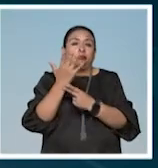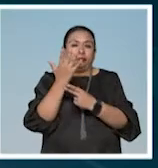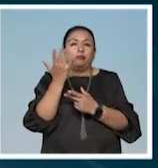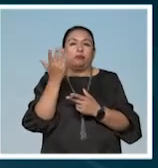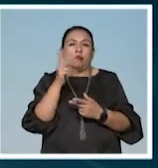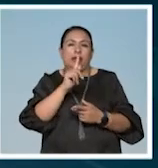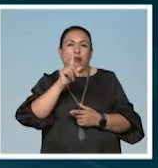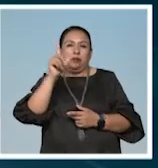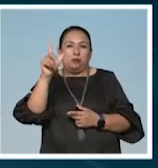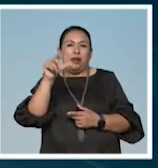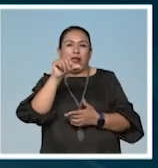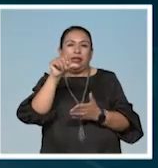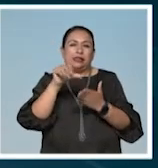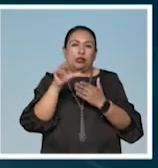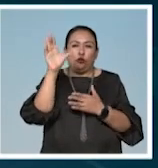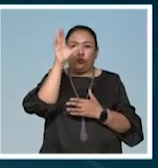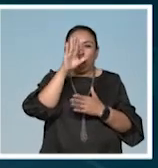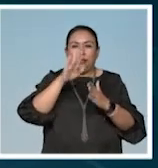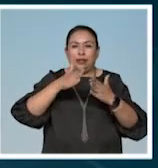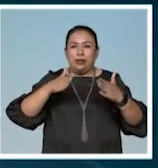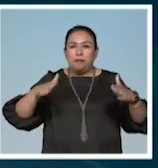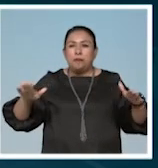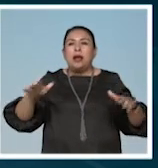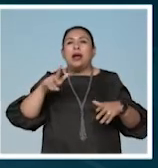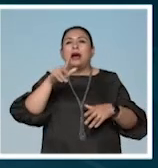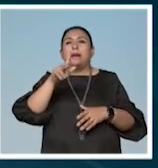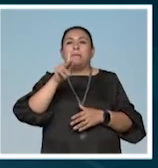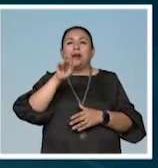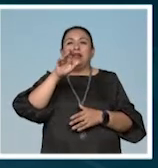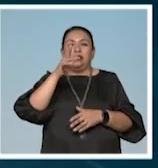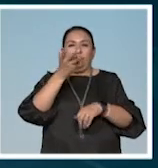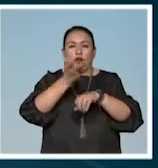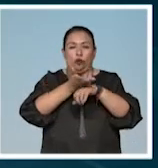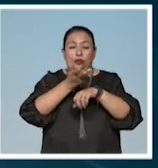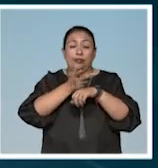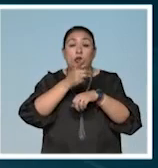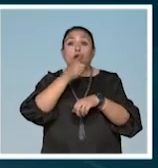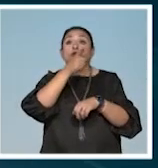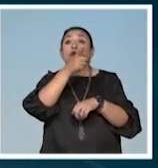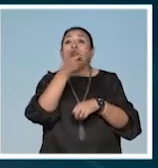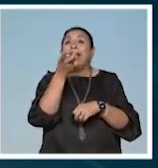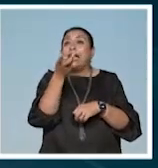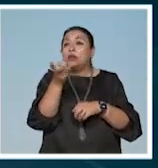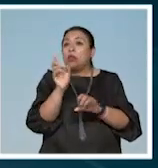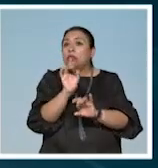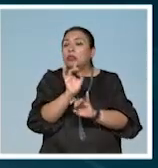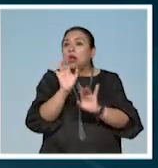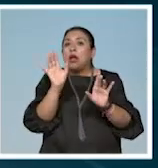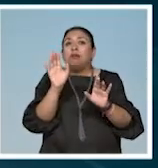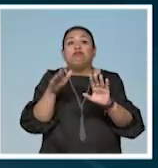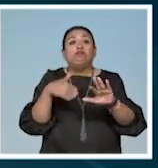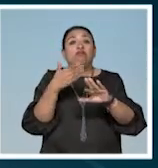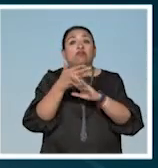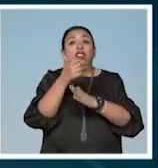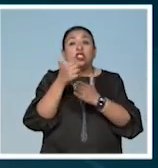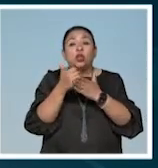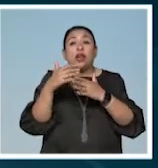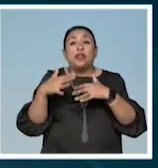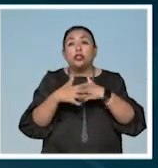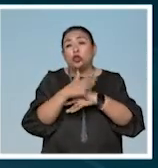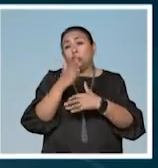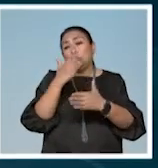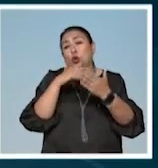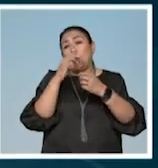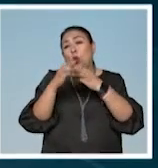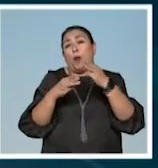con un experto del Centro de Ciencias Marinas y Costeras del Pacífico de Estados Unidos, esto es un fenómeno que afecta a ciudades costeras de